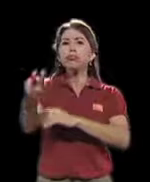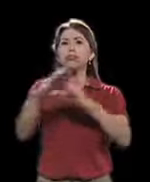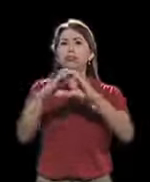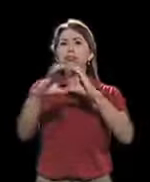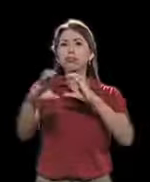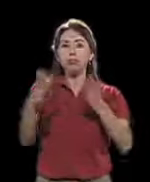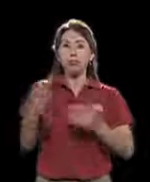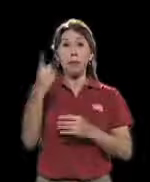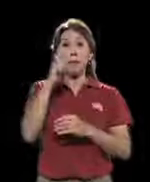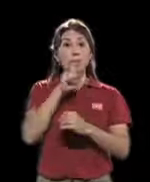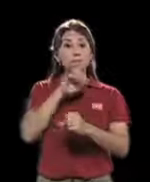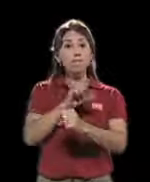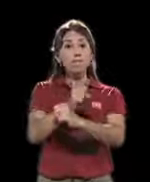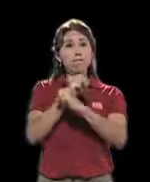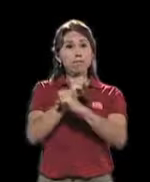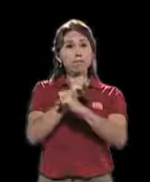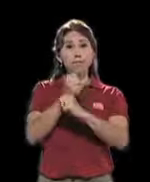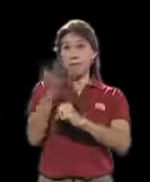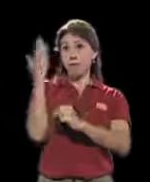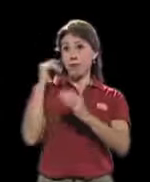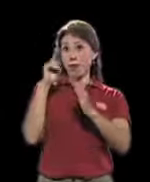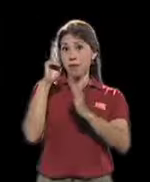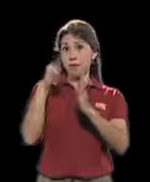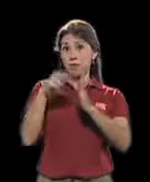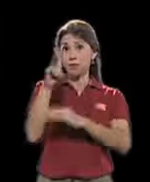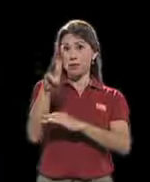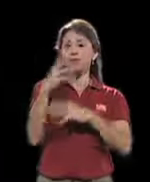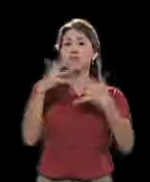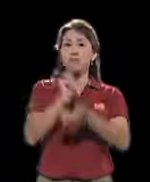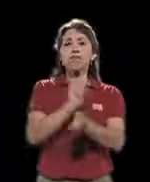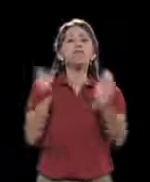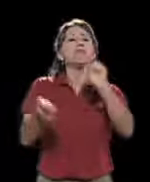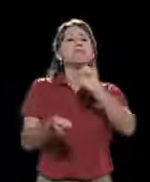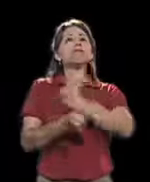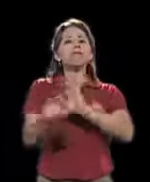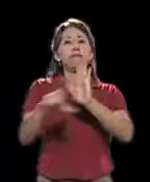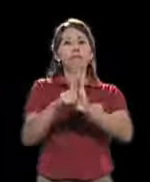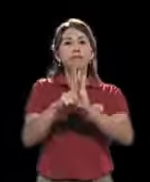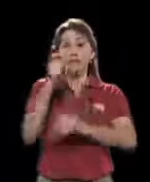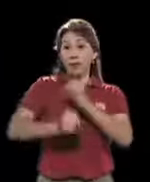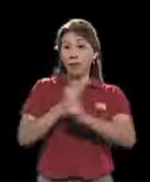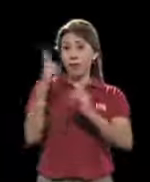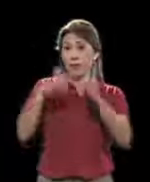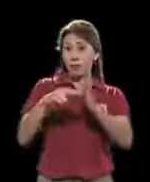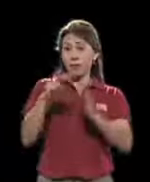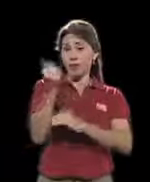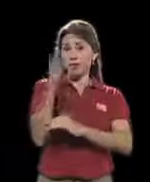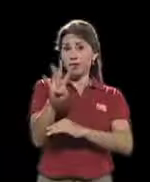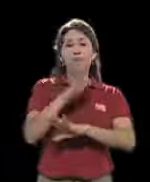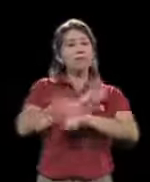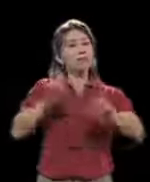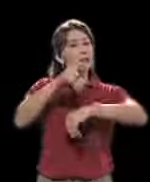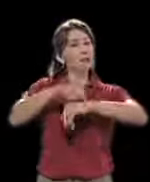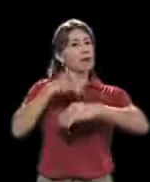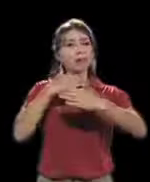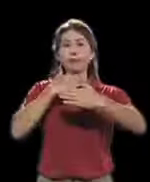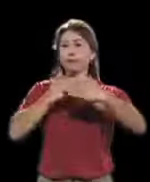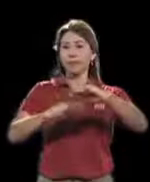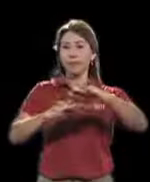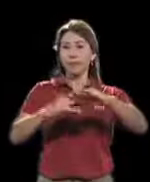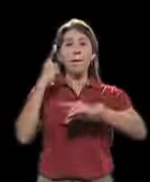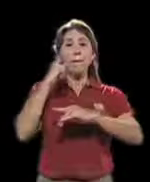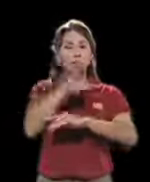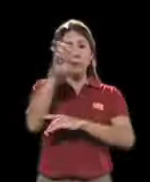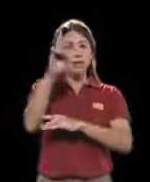Para garantizarlo se reformó la ley en el 2006, estableciéndose el año 2014 como el plazo para que Costa Rica tuviera un